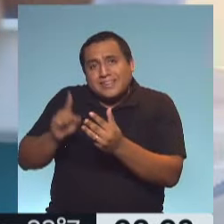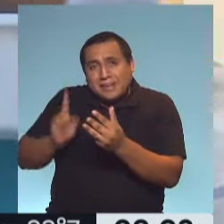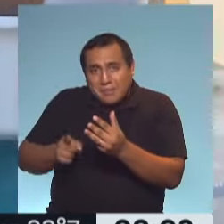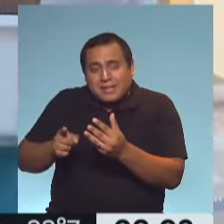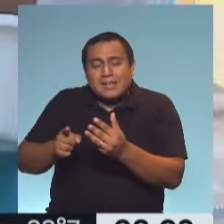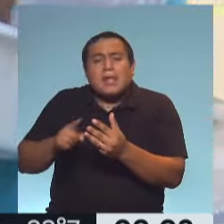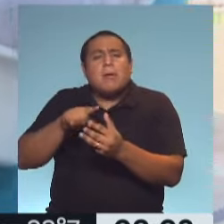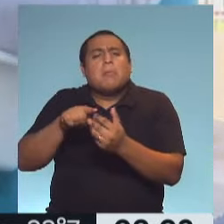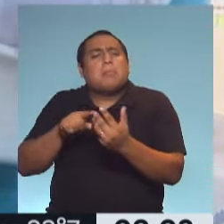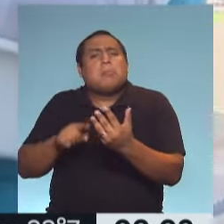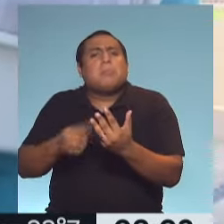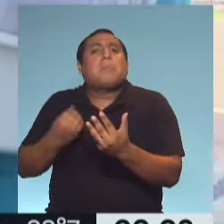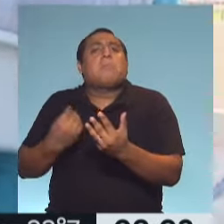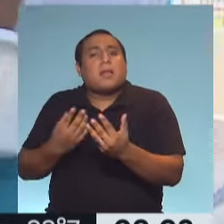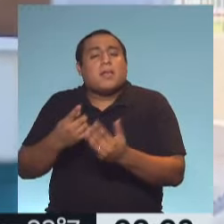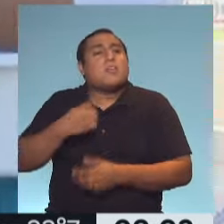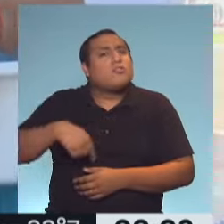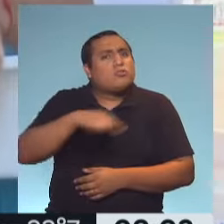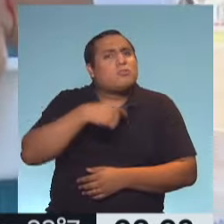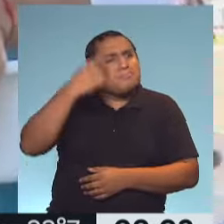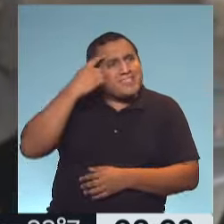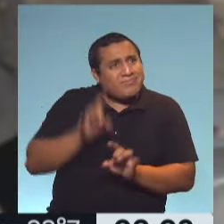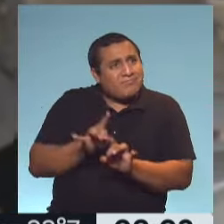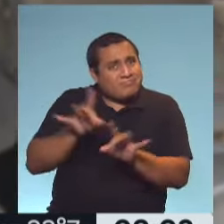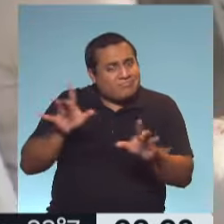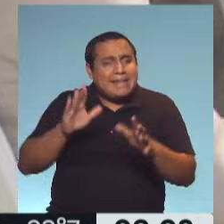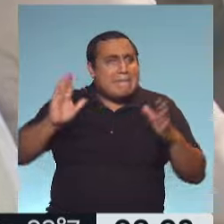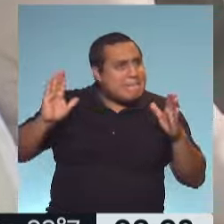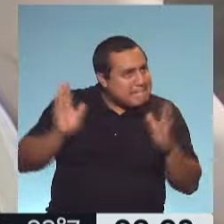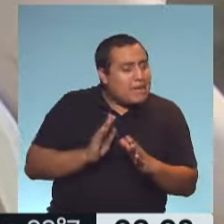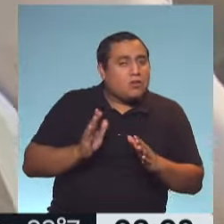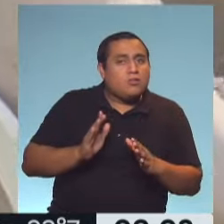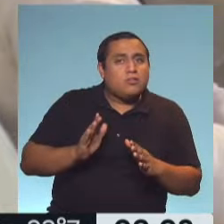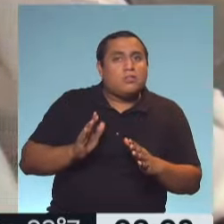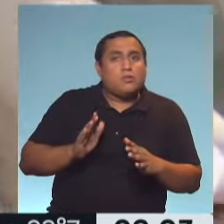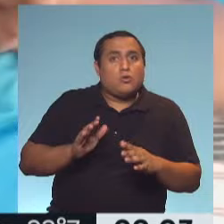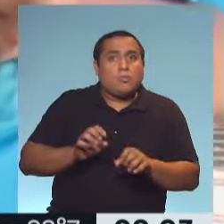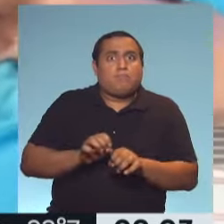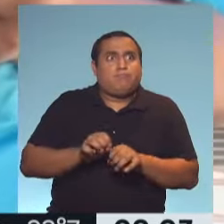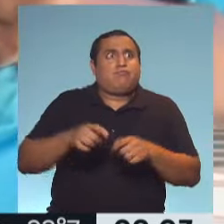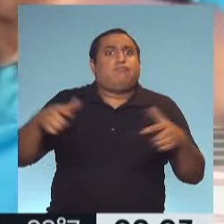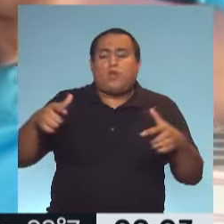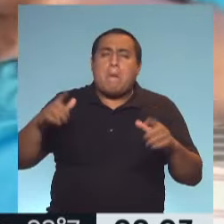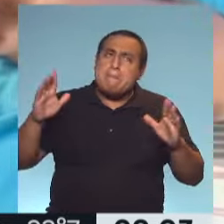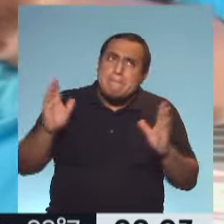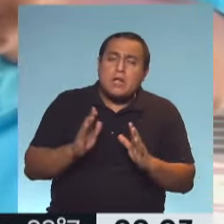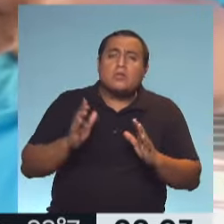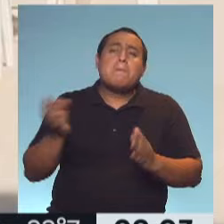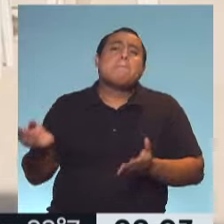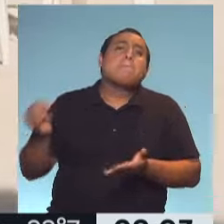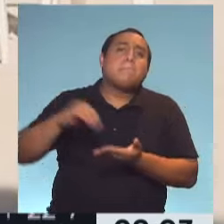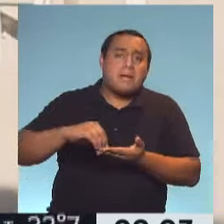sobre todo para ver cómo podemos mitigar no solamente esta expansión de casos previstos, sino también